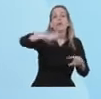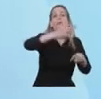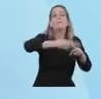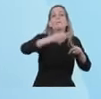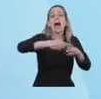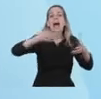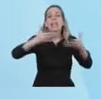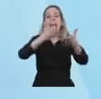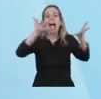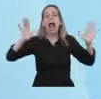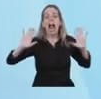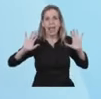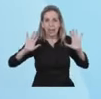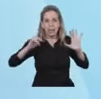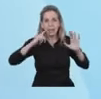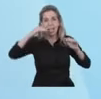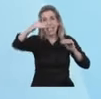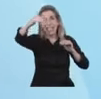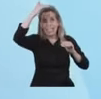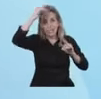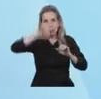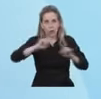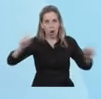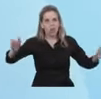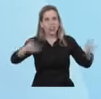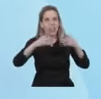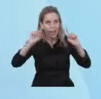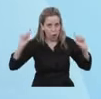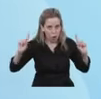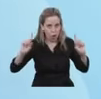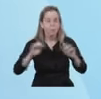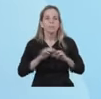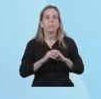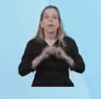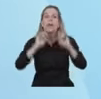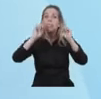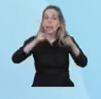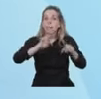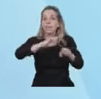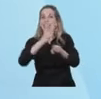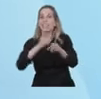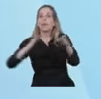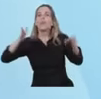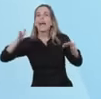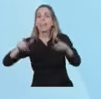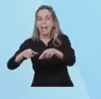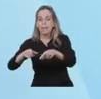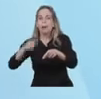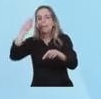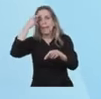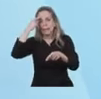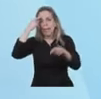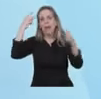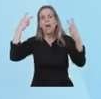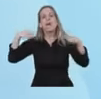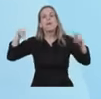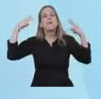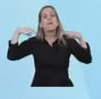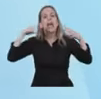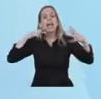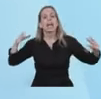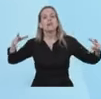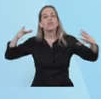También en esta etapa podrá haber viajes grupales de personas mayores que tengan el esquema